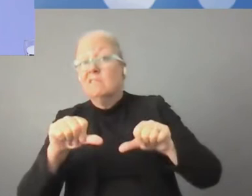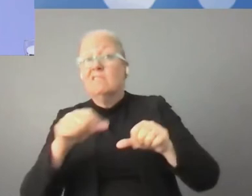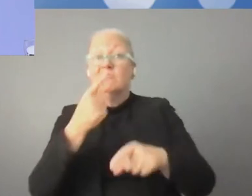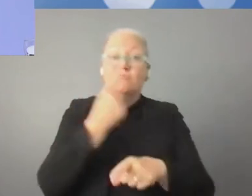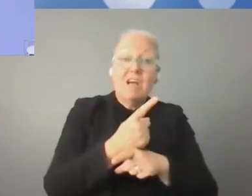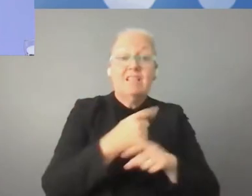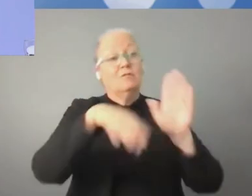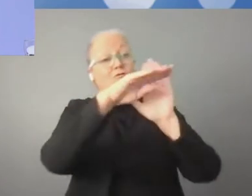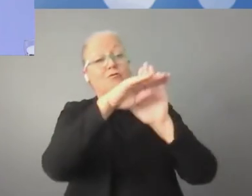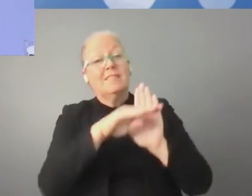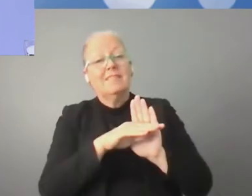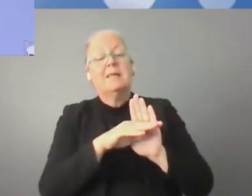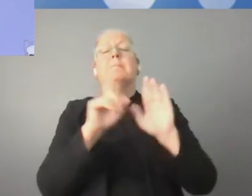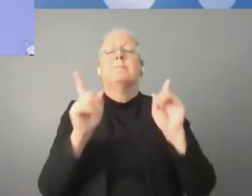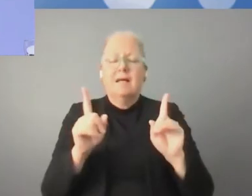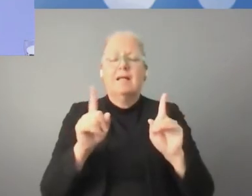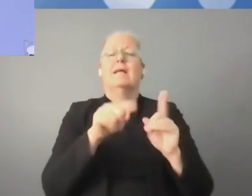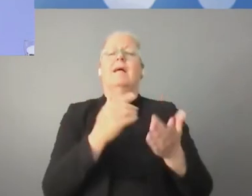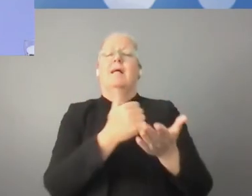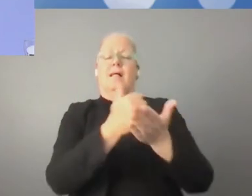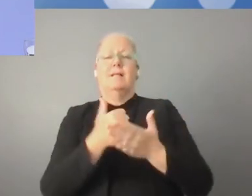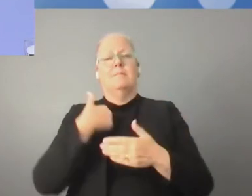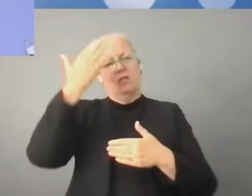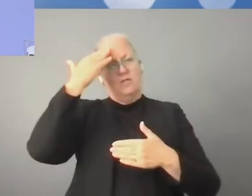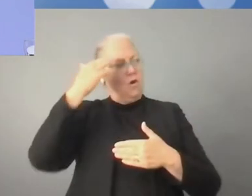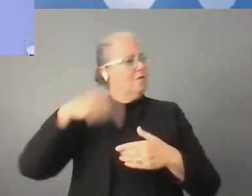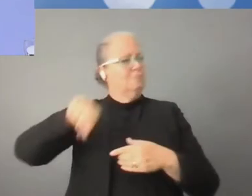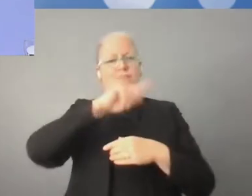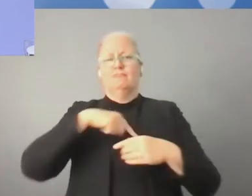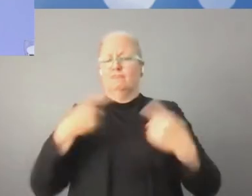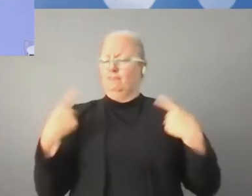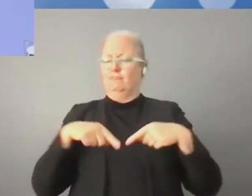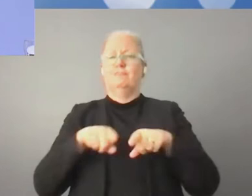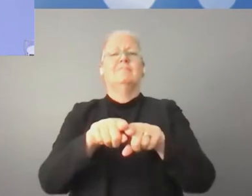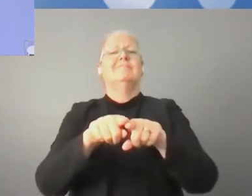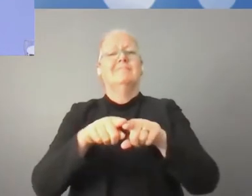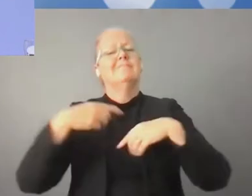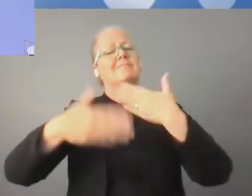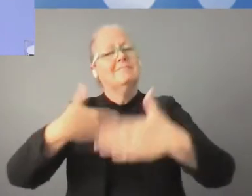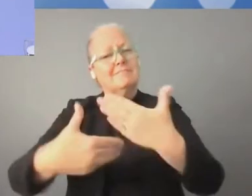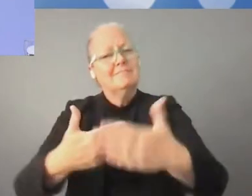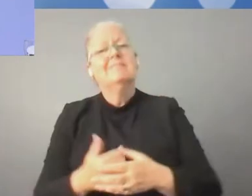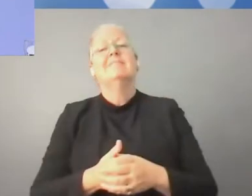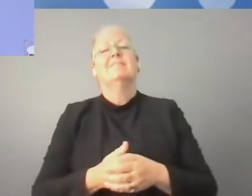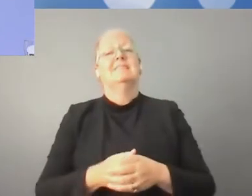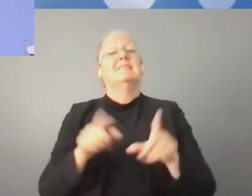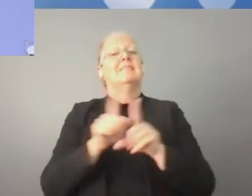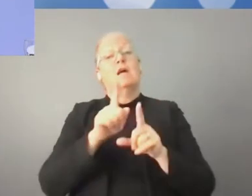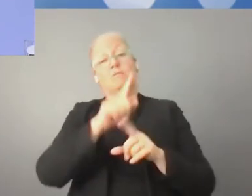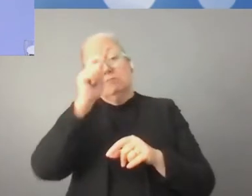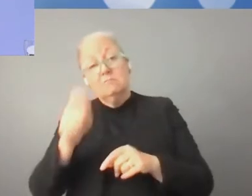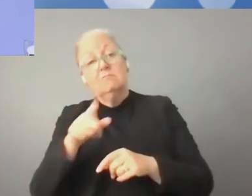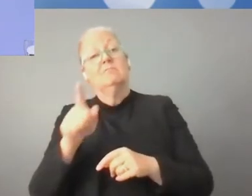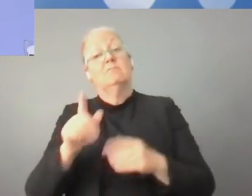impuestas por los gobiernos. Queda preguntar si son regulaciones apropiadas o